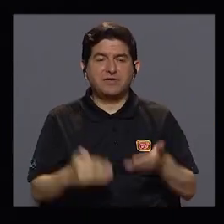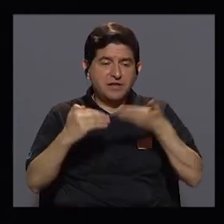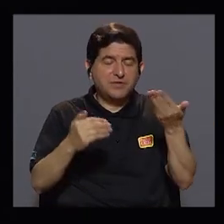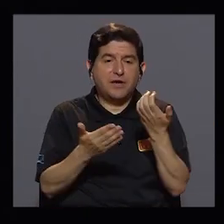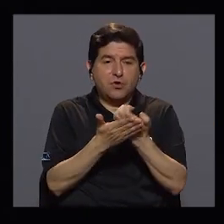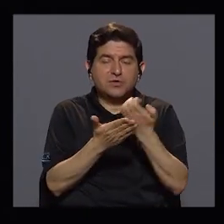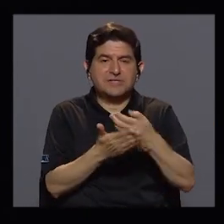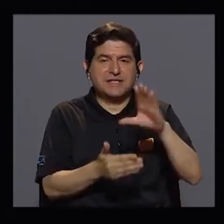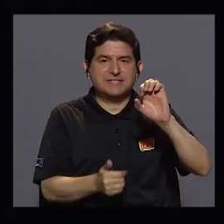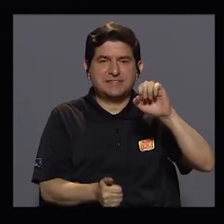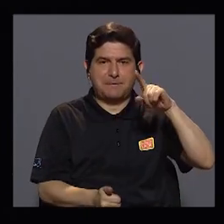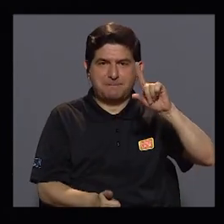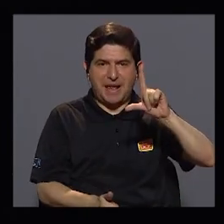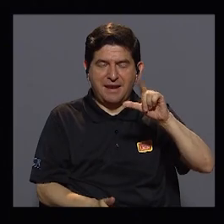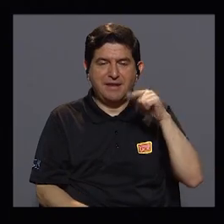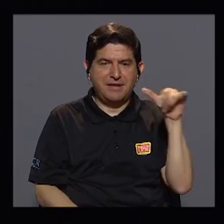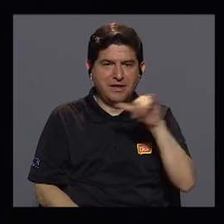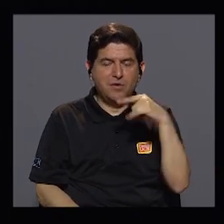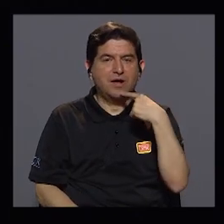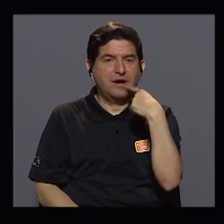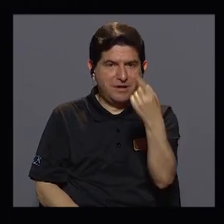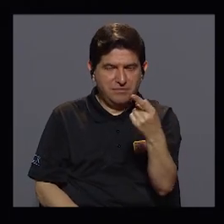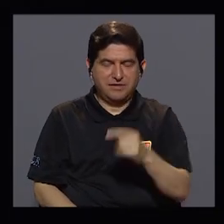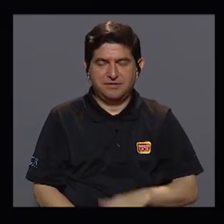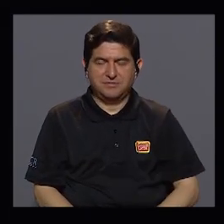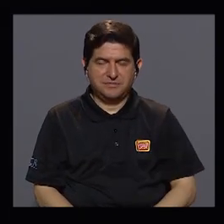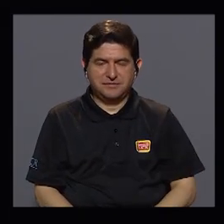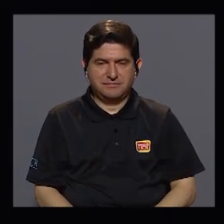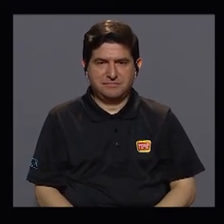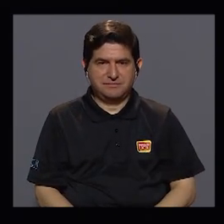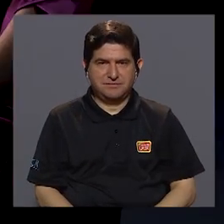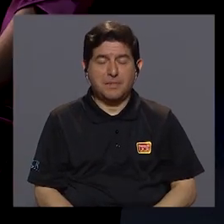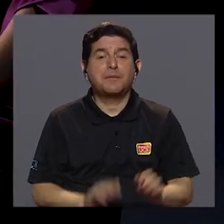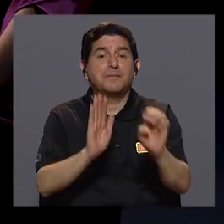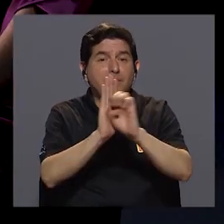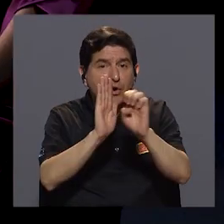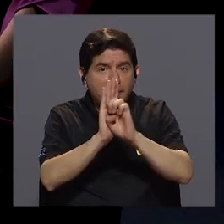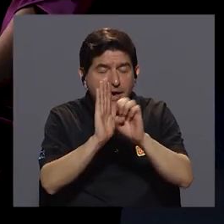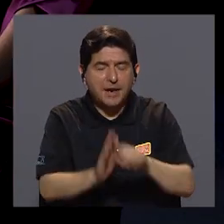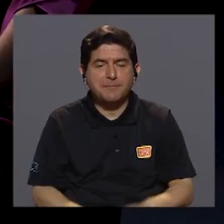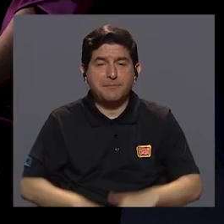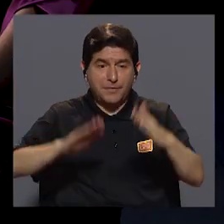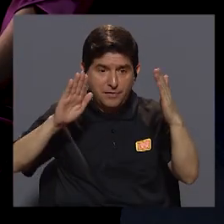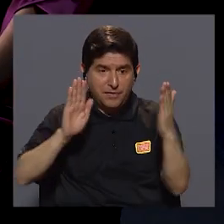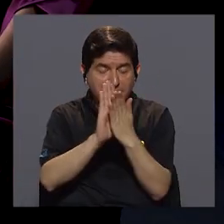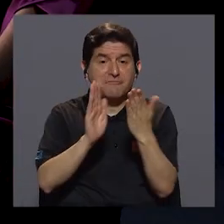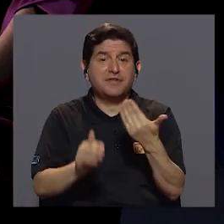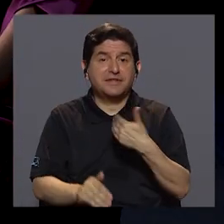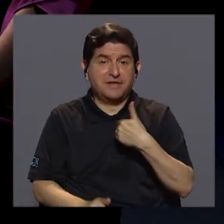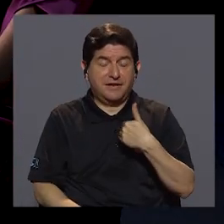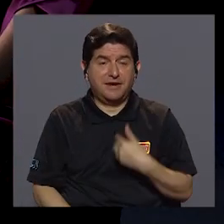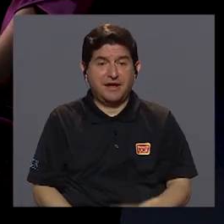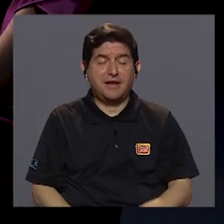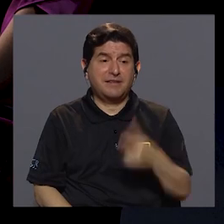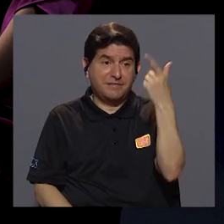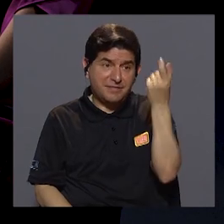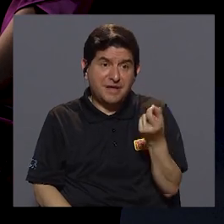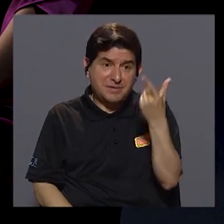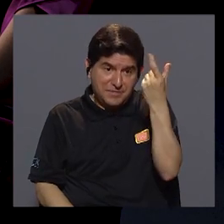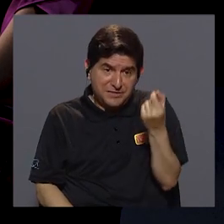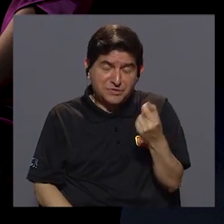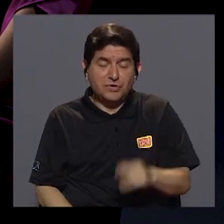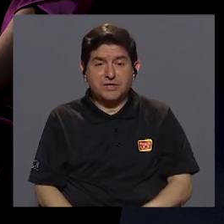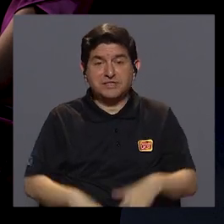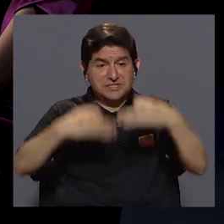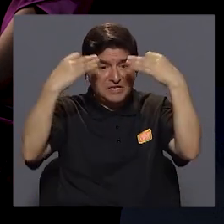hacía una serie de recomendaciones que coinciden con ustedes en el sentido de, por ejemplo, el enfrentamiento que vamos a tener en torno a las pensiones,